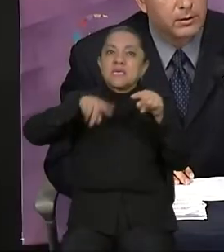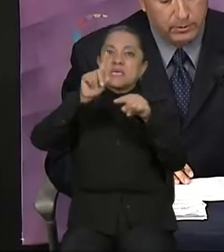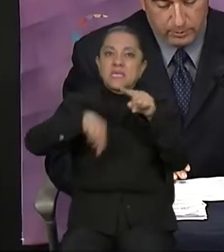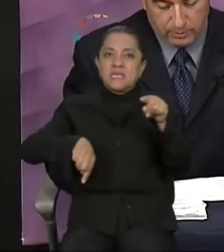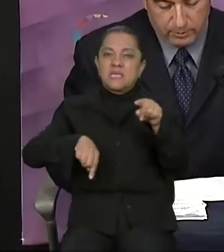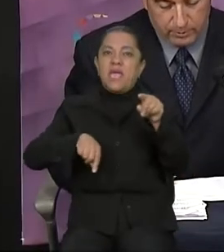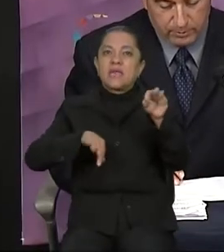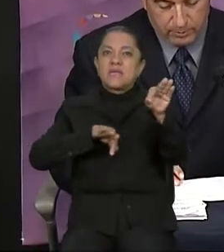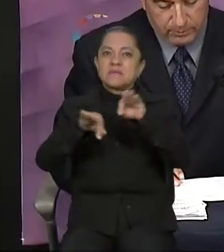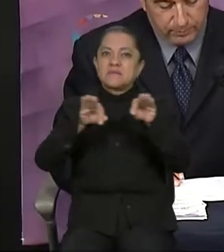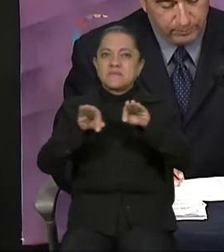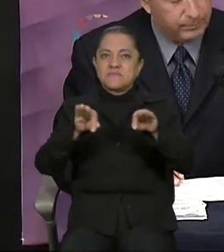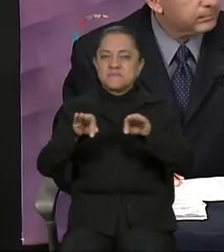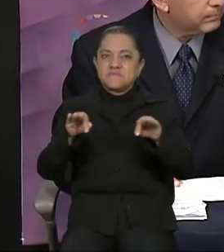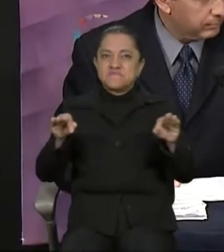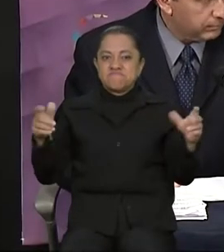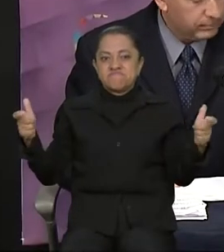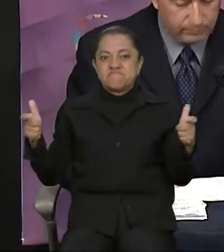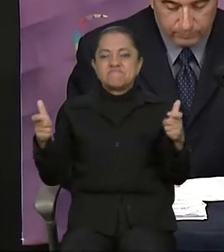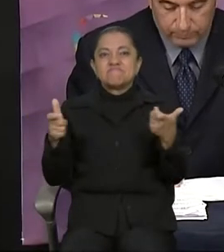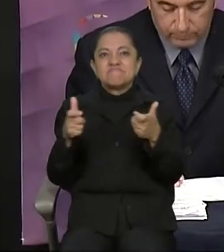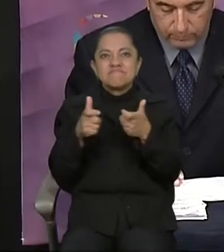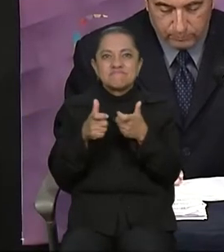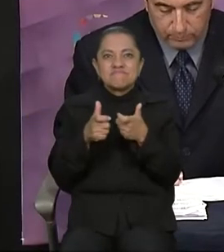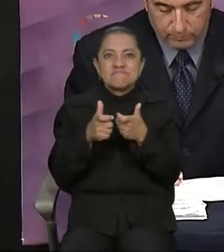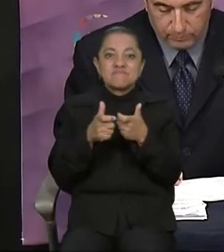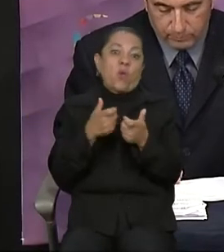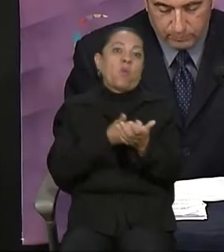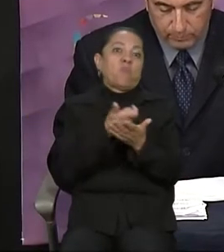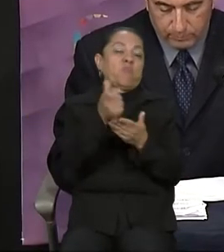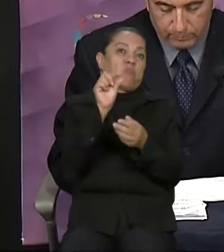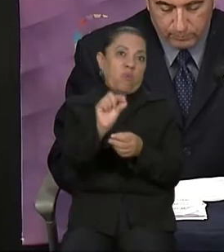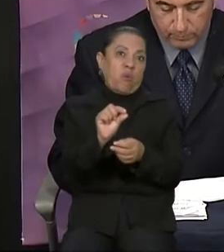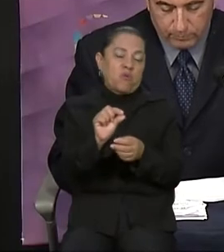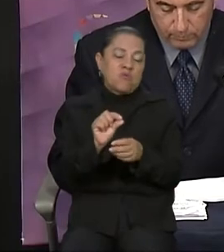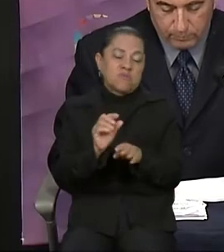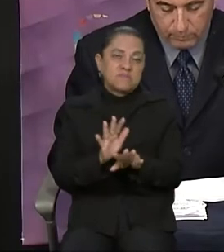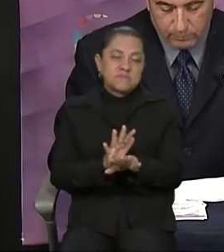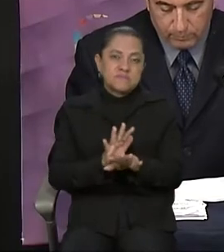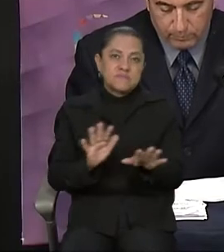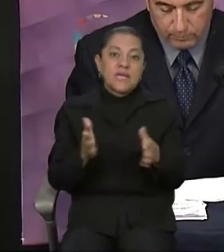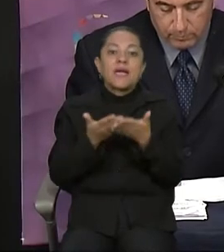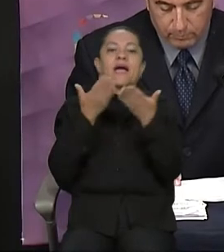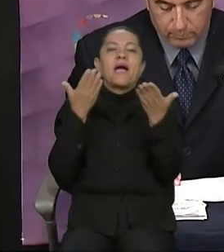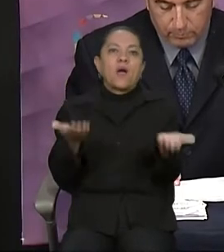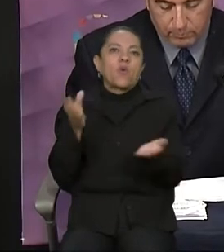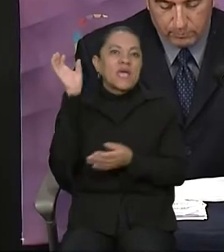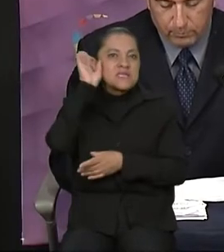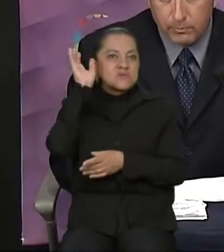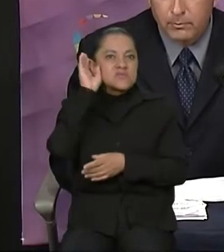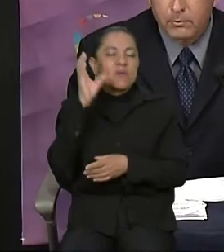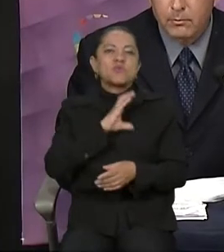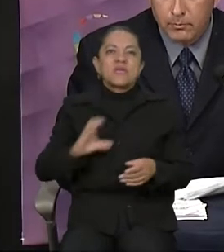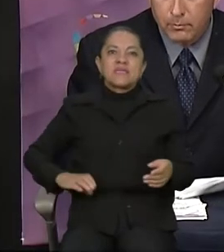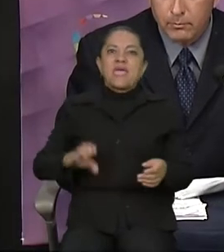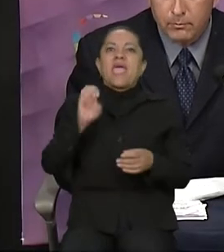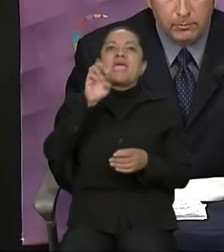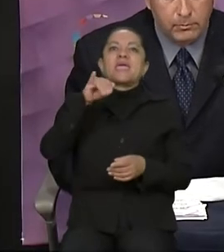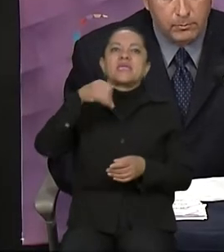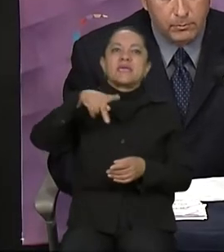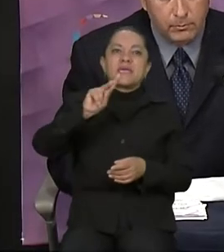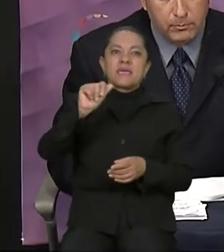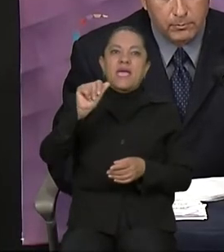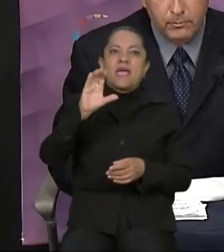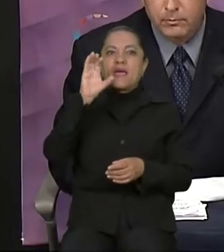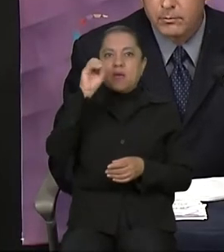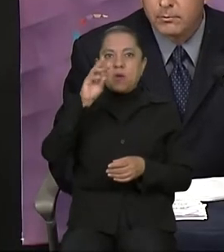tiempo, candidata. Es momento ahora de escuchar a la candidata Erika Cortés Martínez del Partido Acción Nacional. Tiene